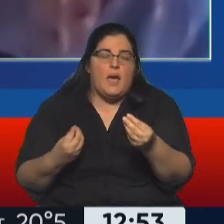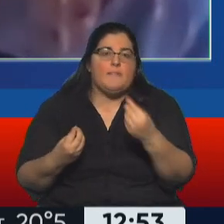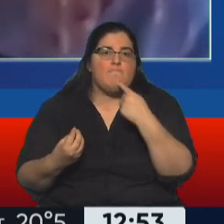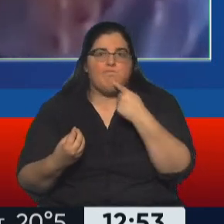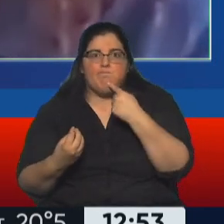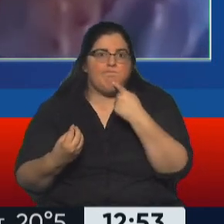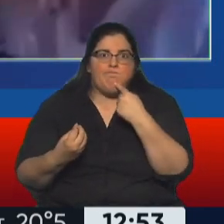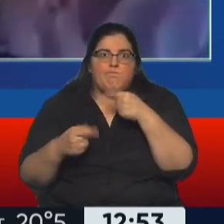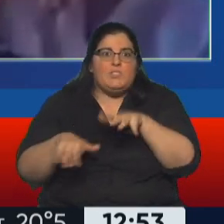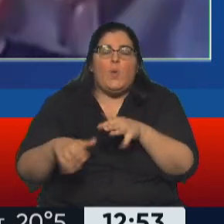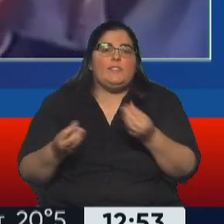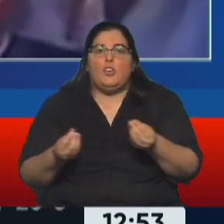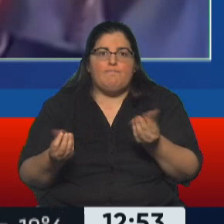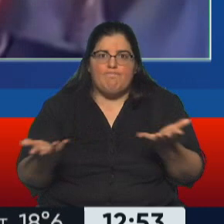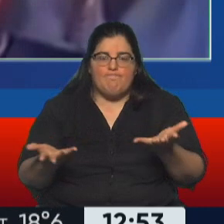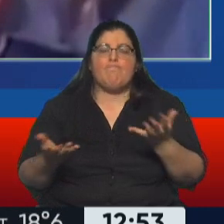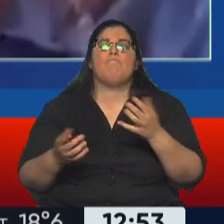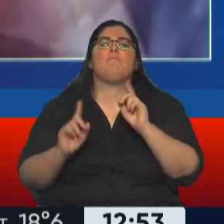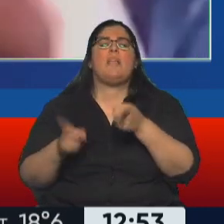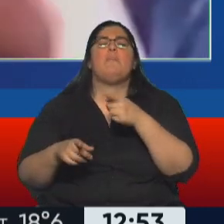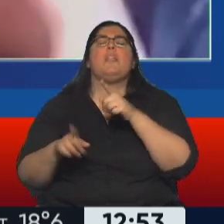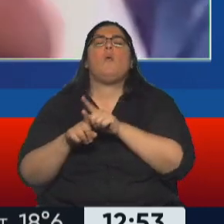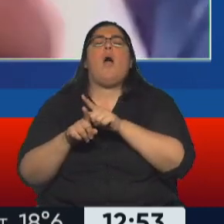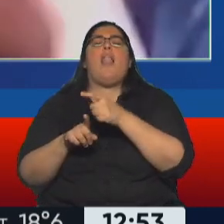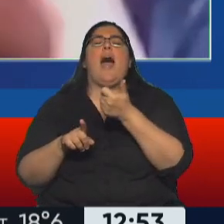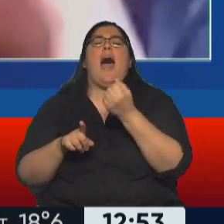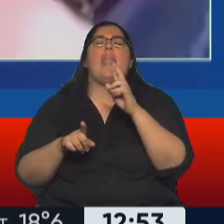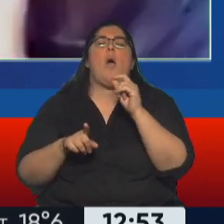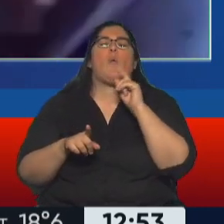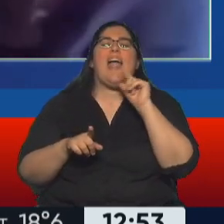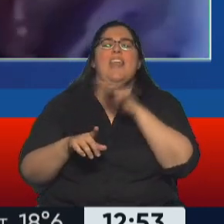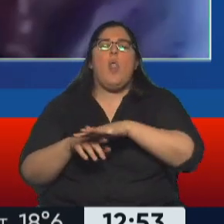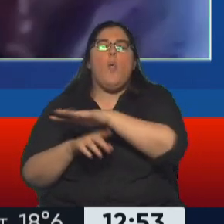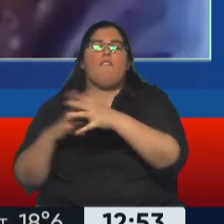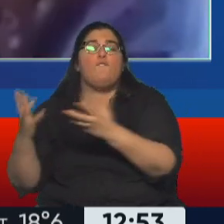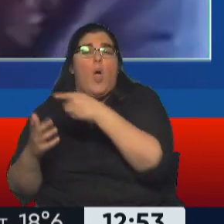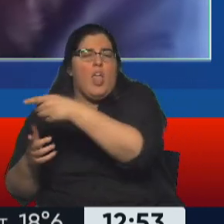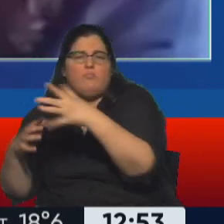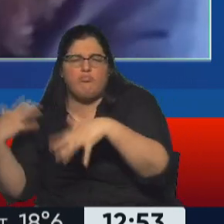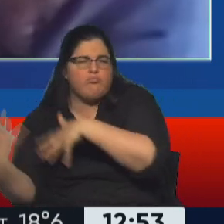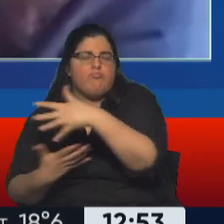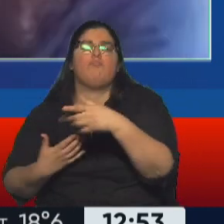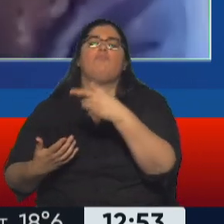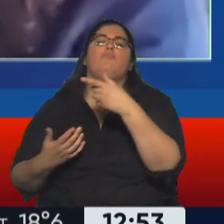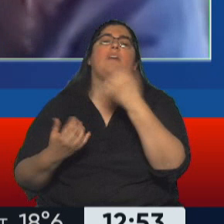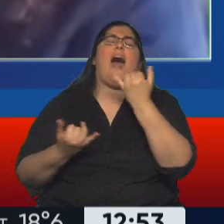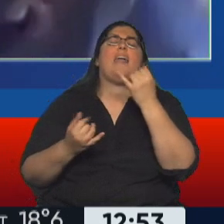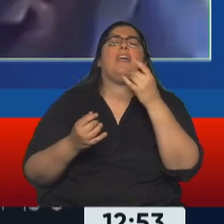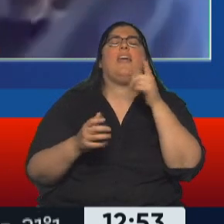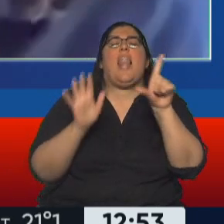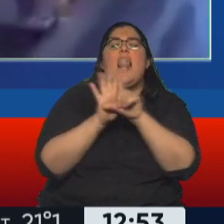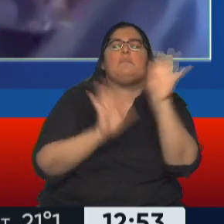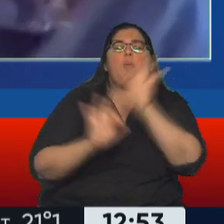respecto a aquello. Está el foco en la Araucanía. Hay una serie de proyectos de ley que se están ahora